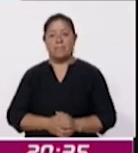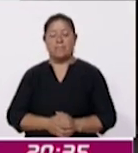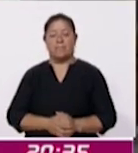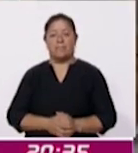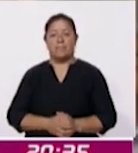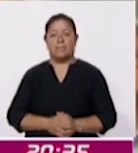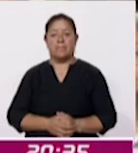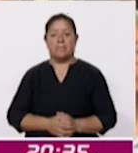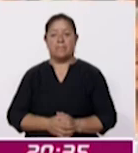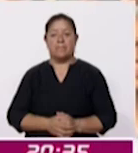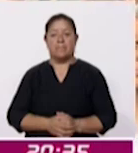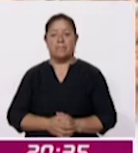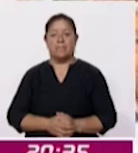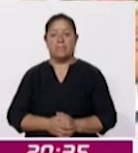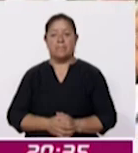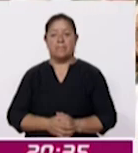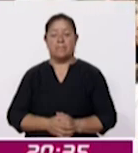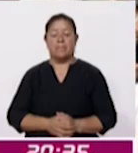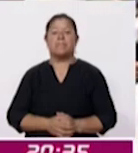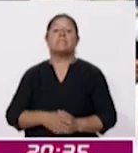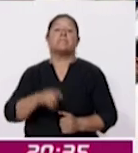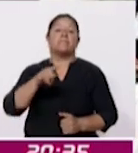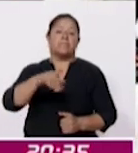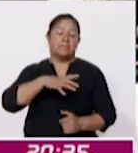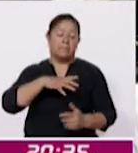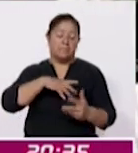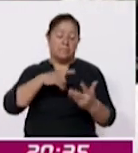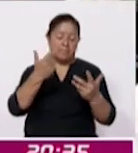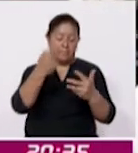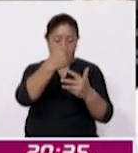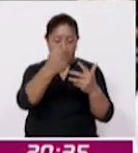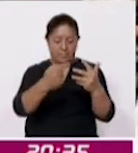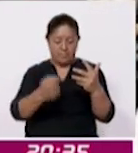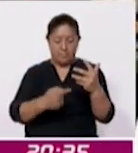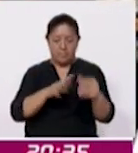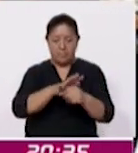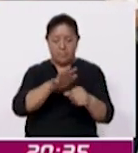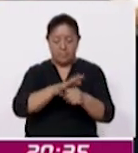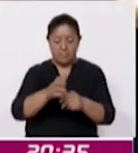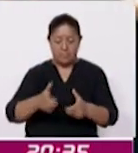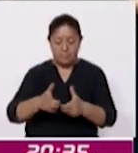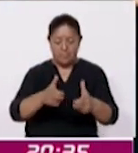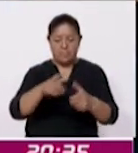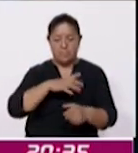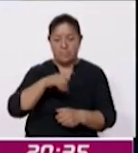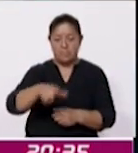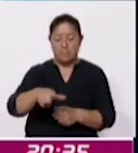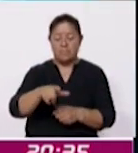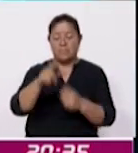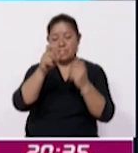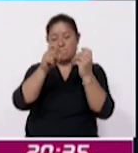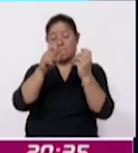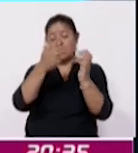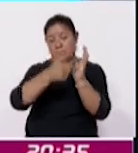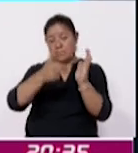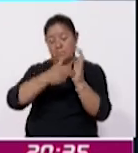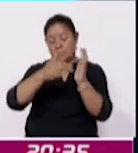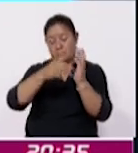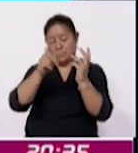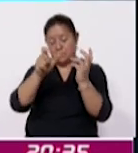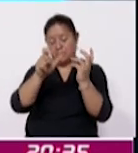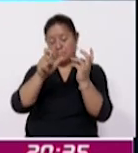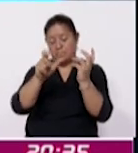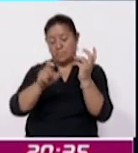contribución determinada a nivel nacional que se llevó a cabo en la Ciudad de México. Este taller regional deriva de los